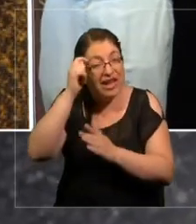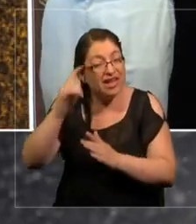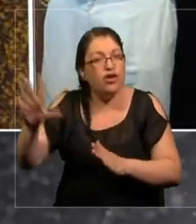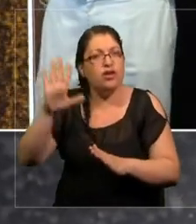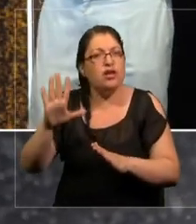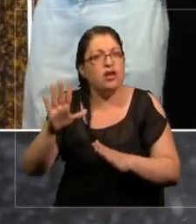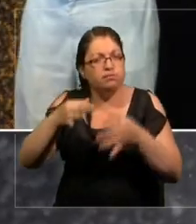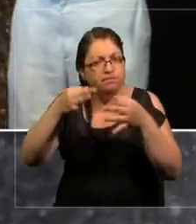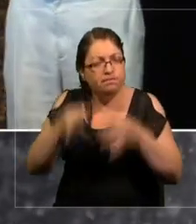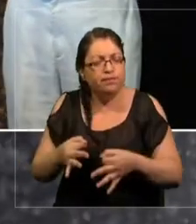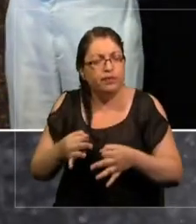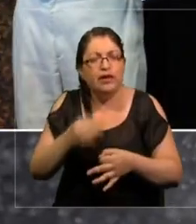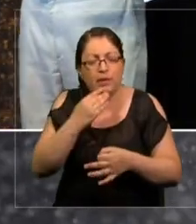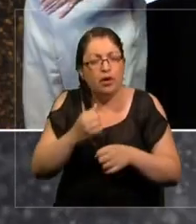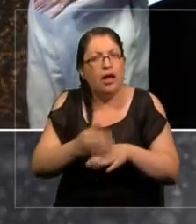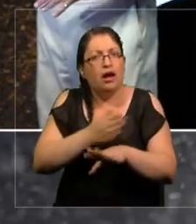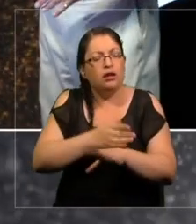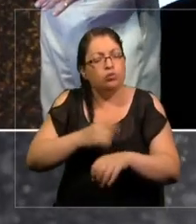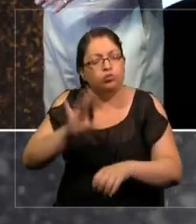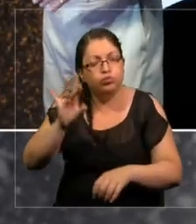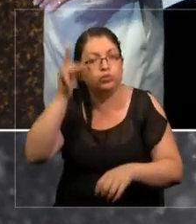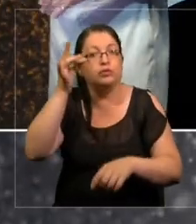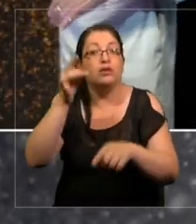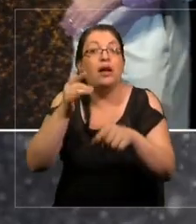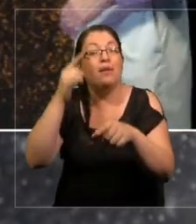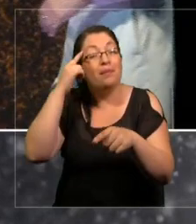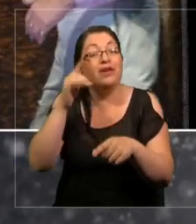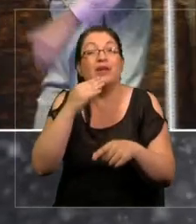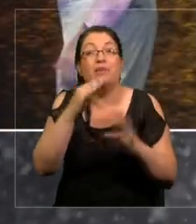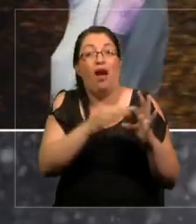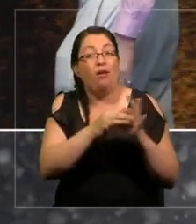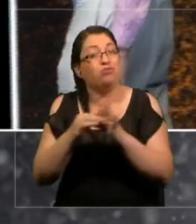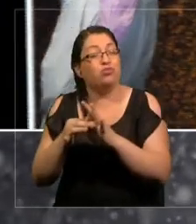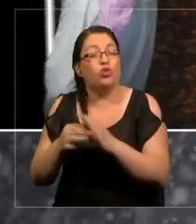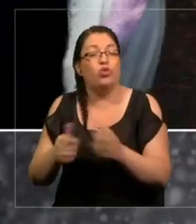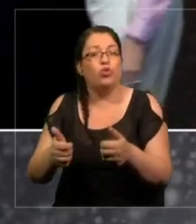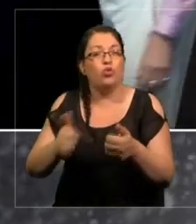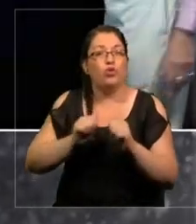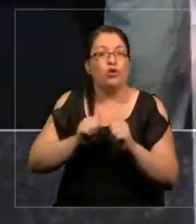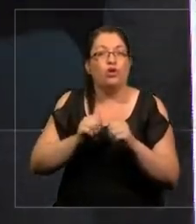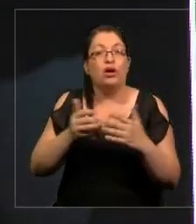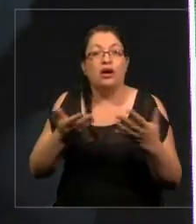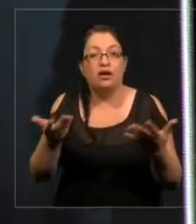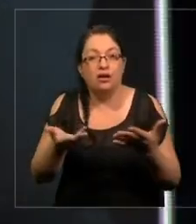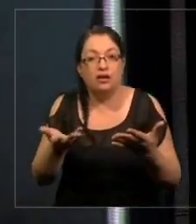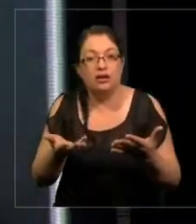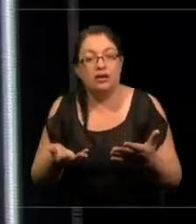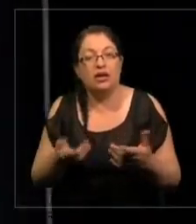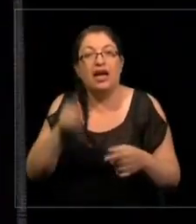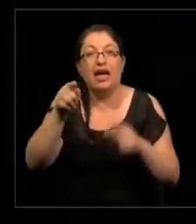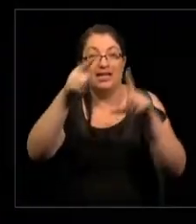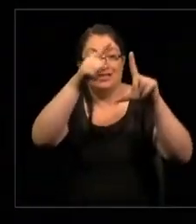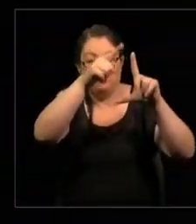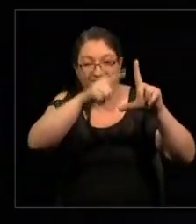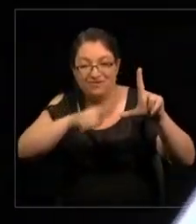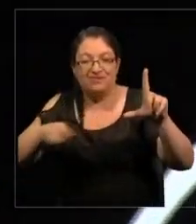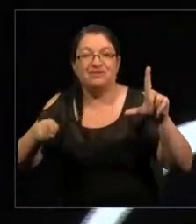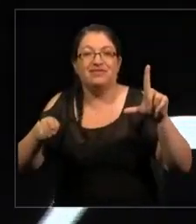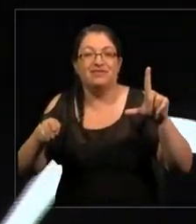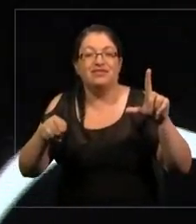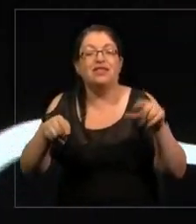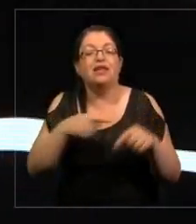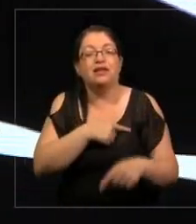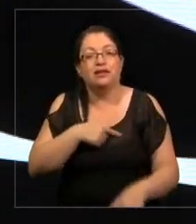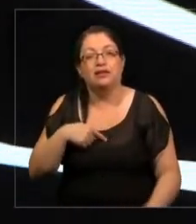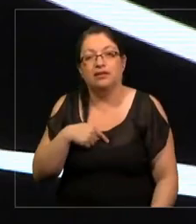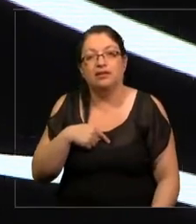tiene una consecuencia desafiante, que es esta línea que se